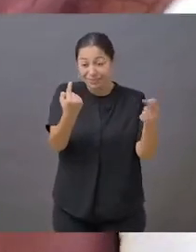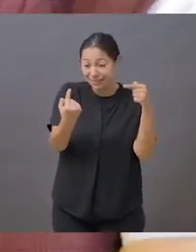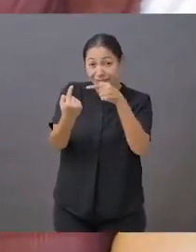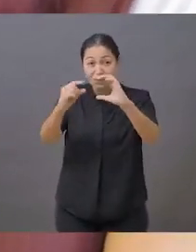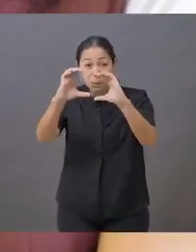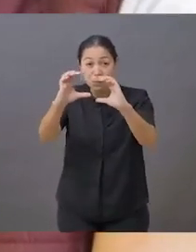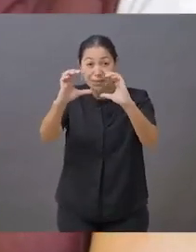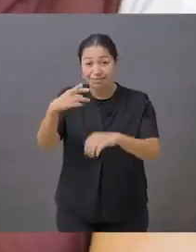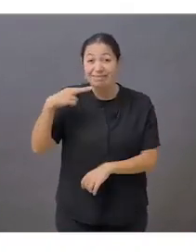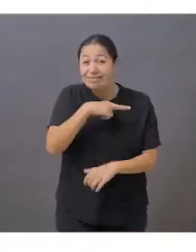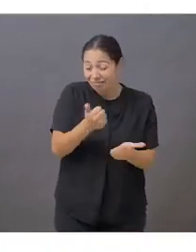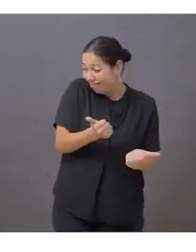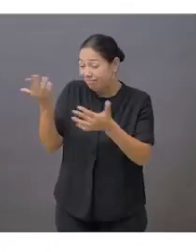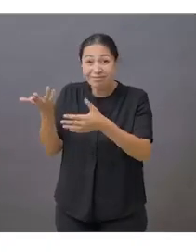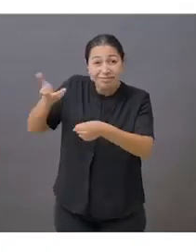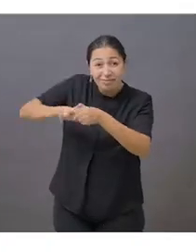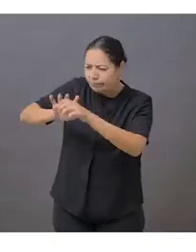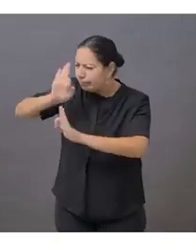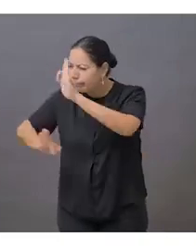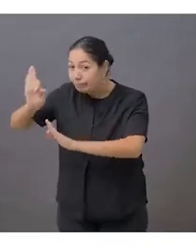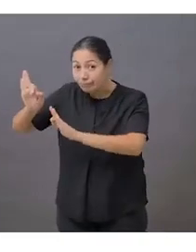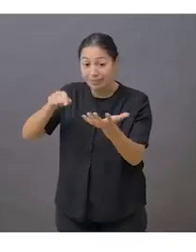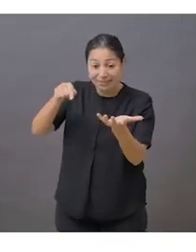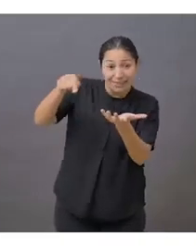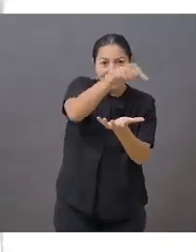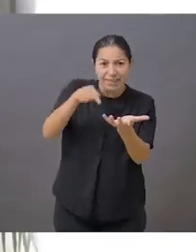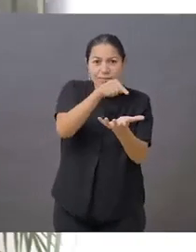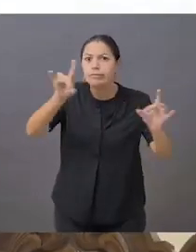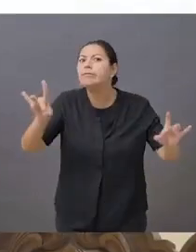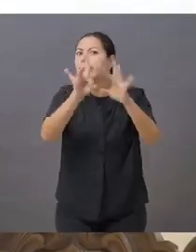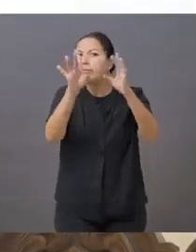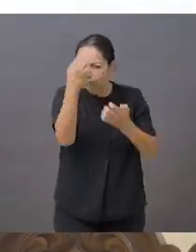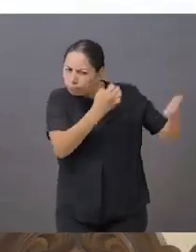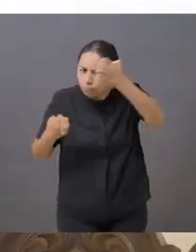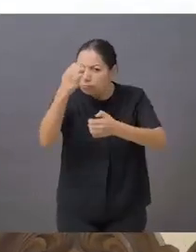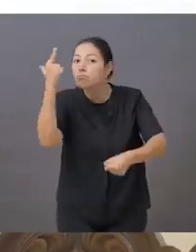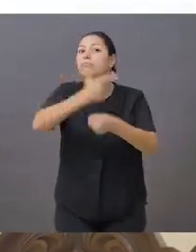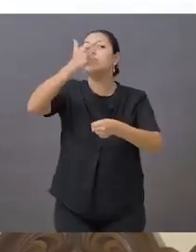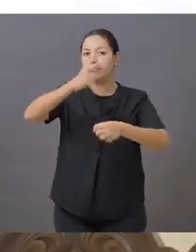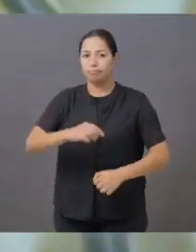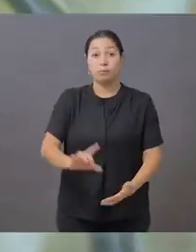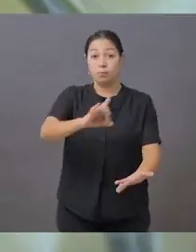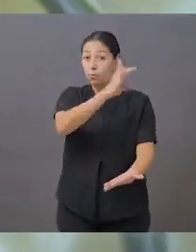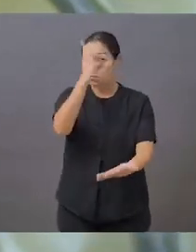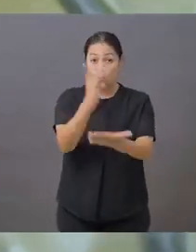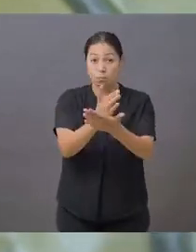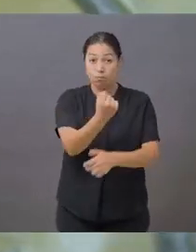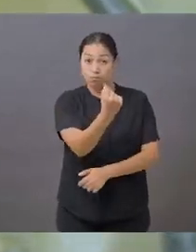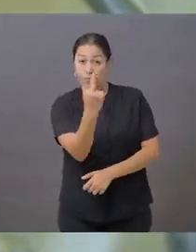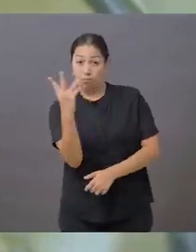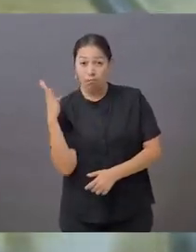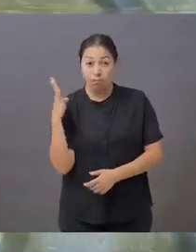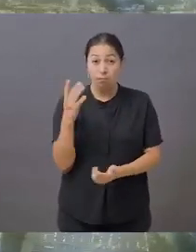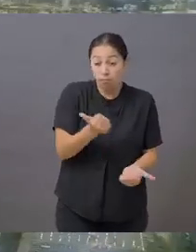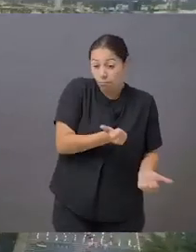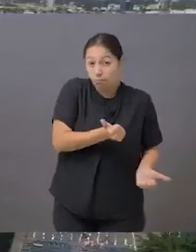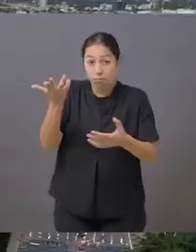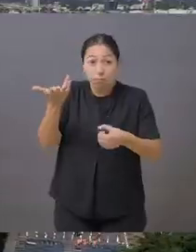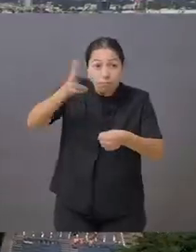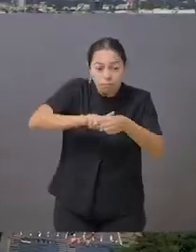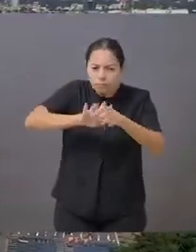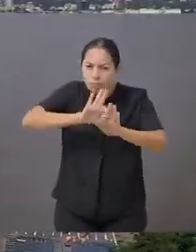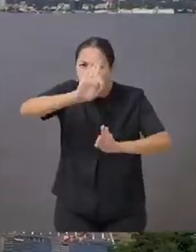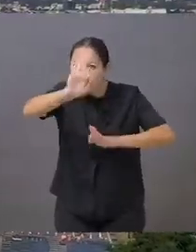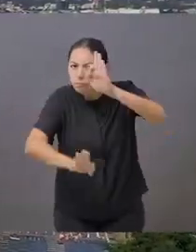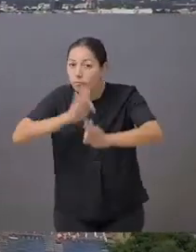incluye la búsqueda y aislamiento de las personas que estuvieron en contacto con el probable contagiado en los últimos días. Y solo en ciertos casos, se canaliza al